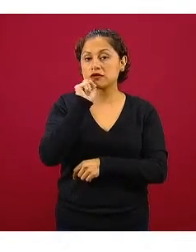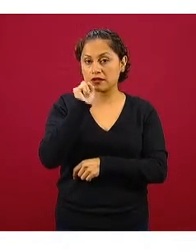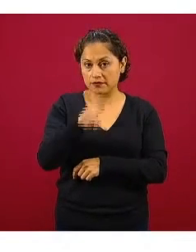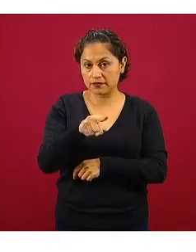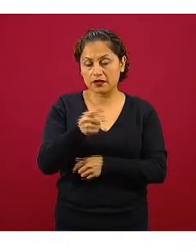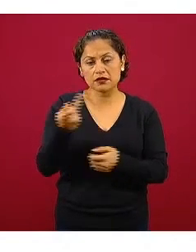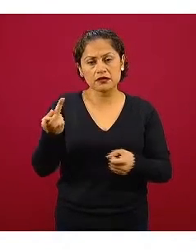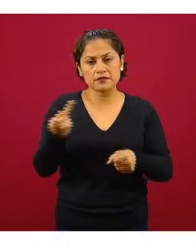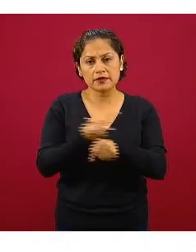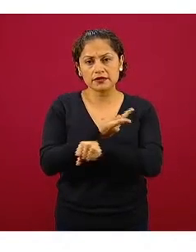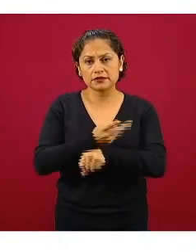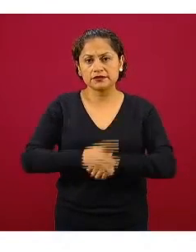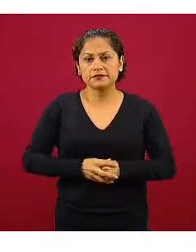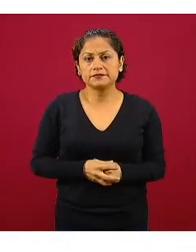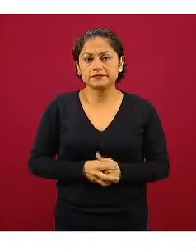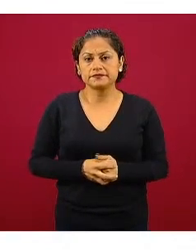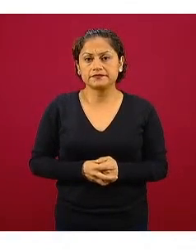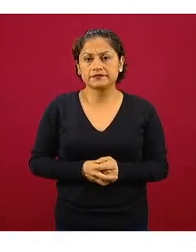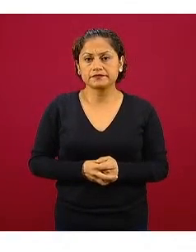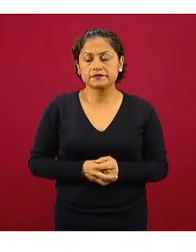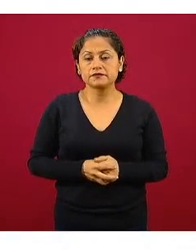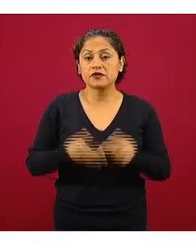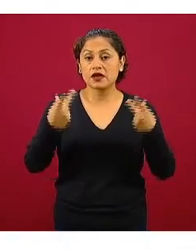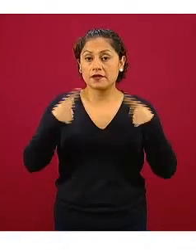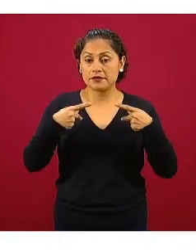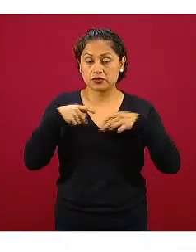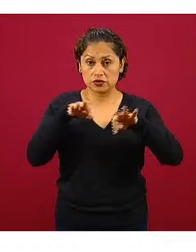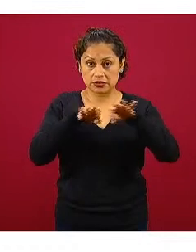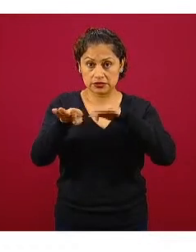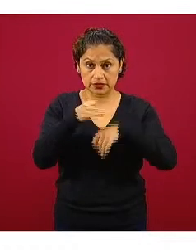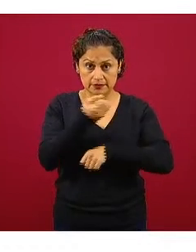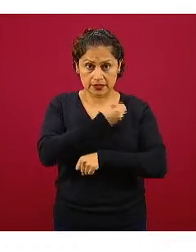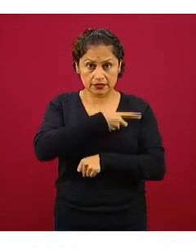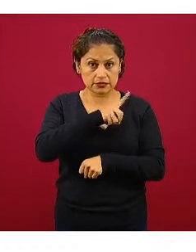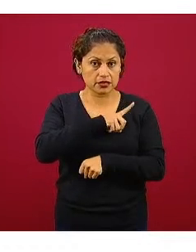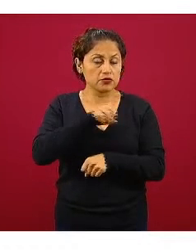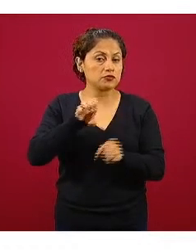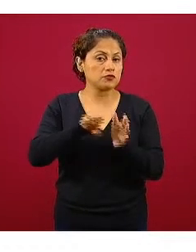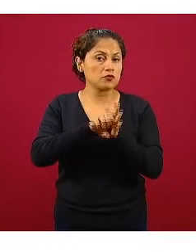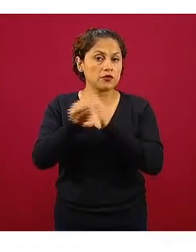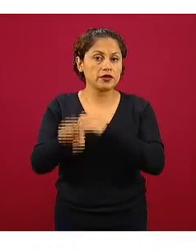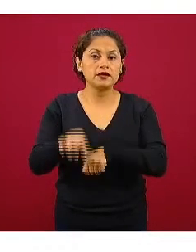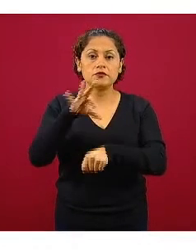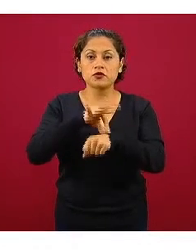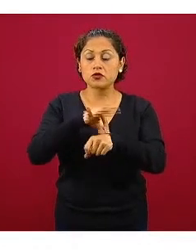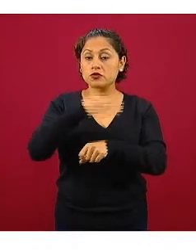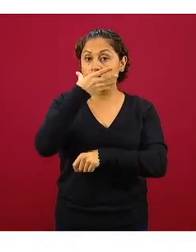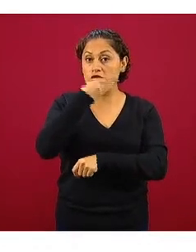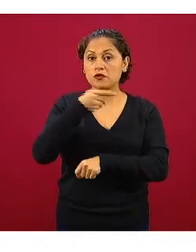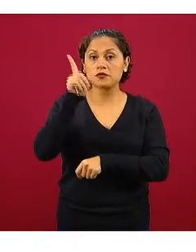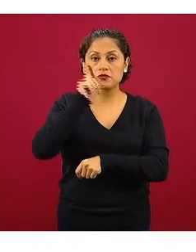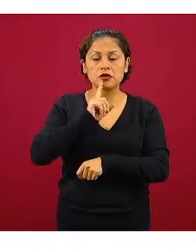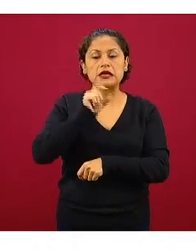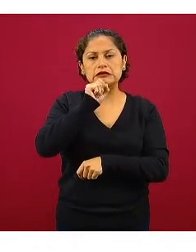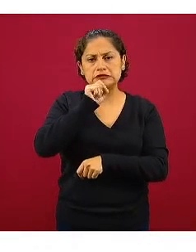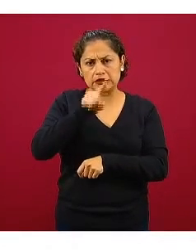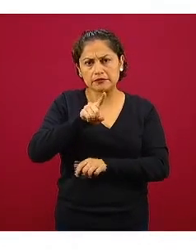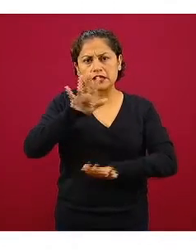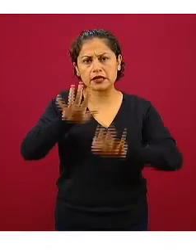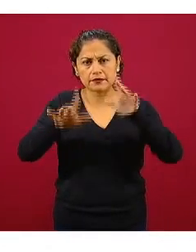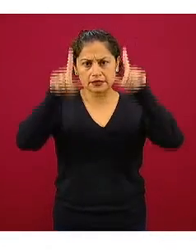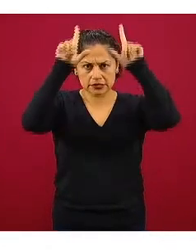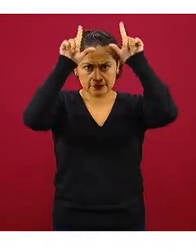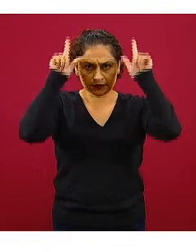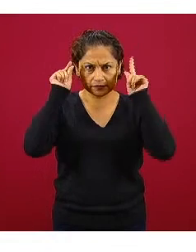que un miembro del personal de salud particularmente las médicas y los médicos aunque en algunos casos también el personal de